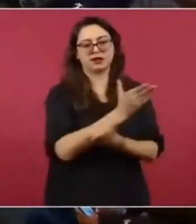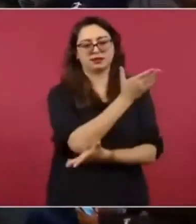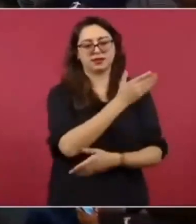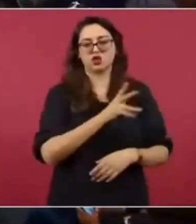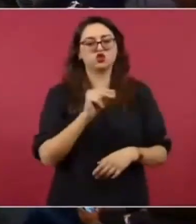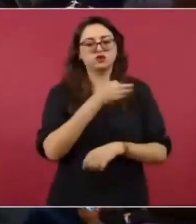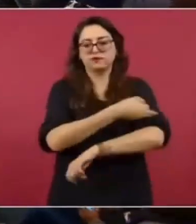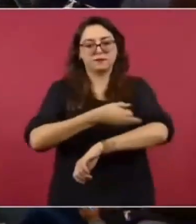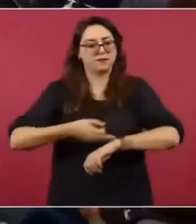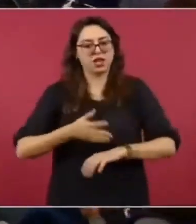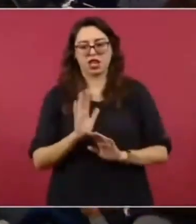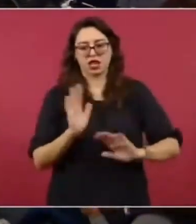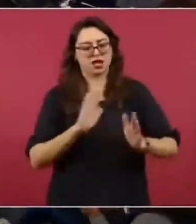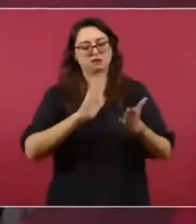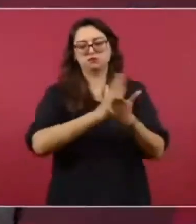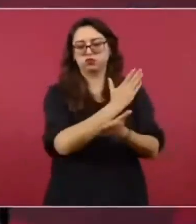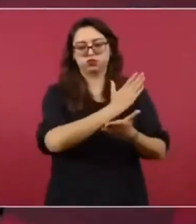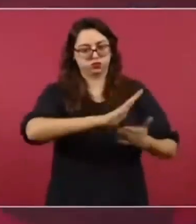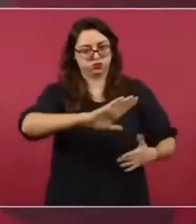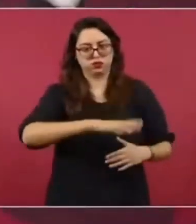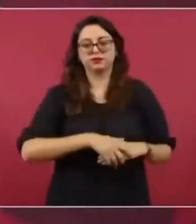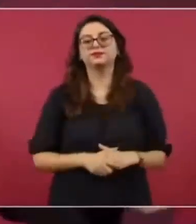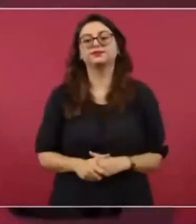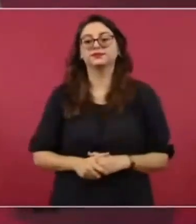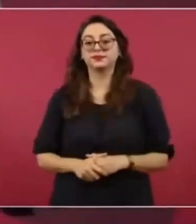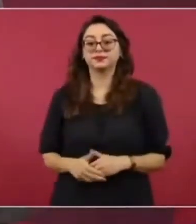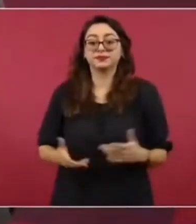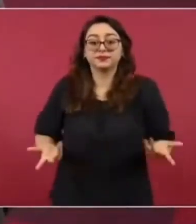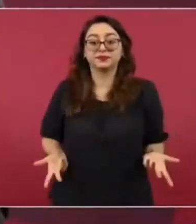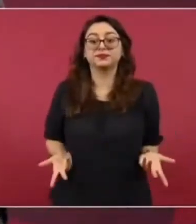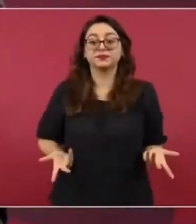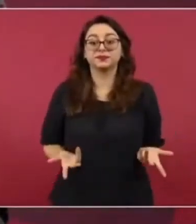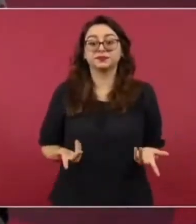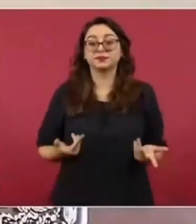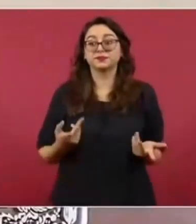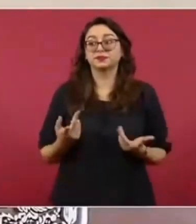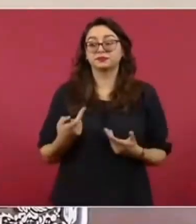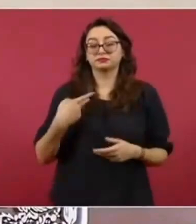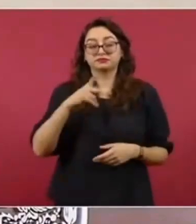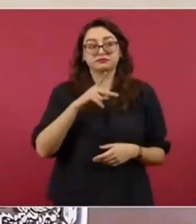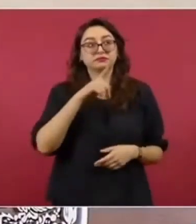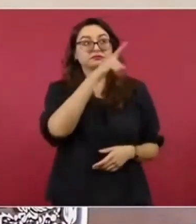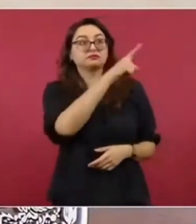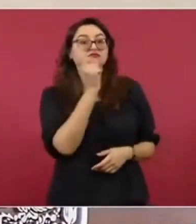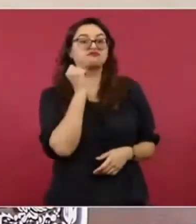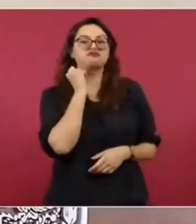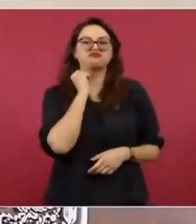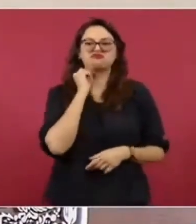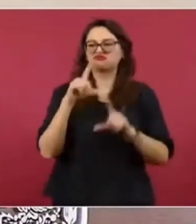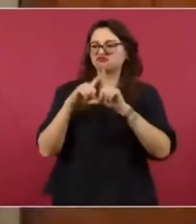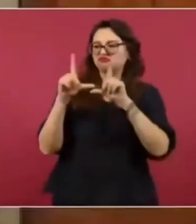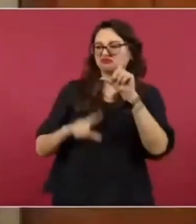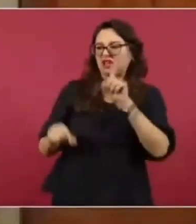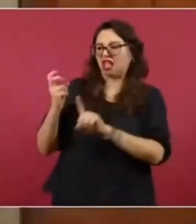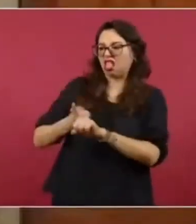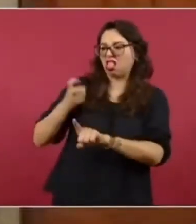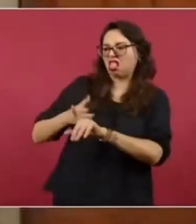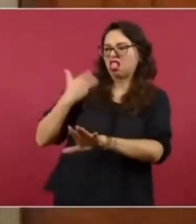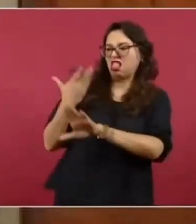pero pues nadie ve bien eso, porque se está afectando